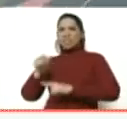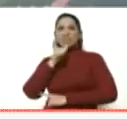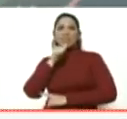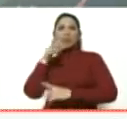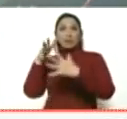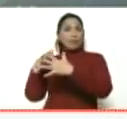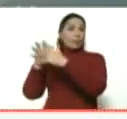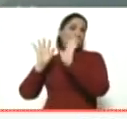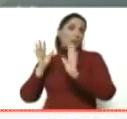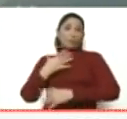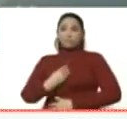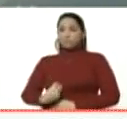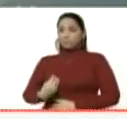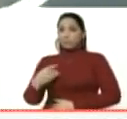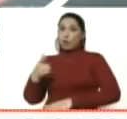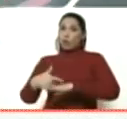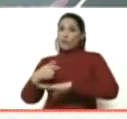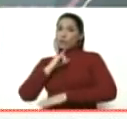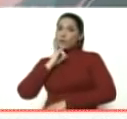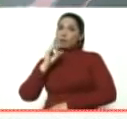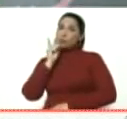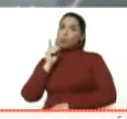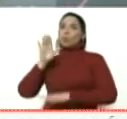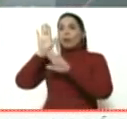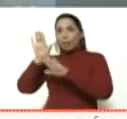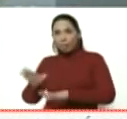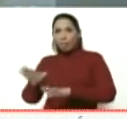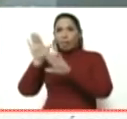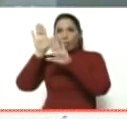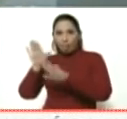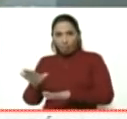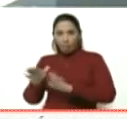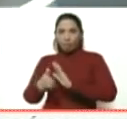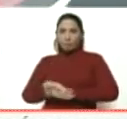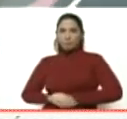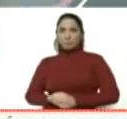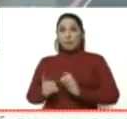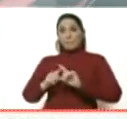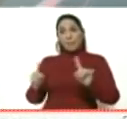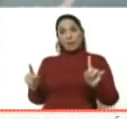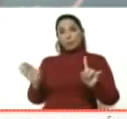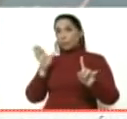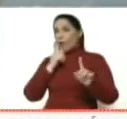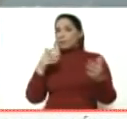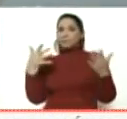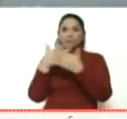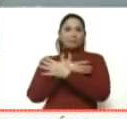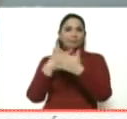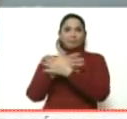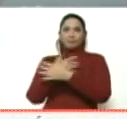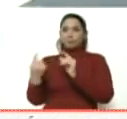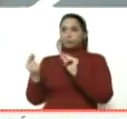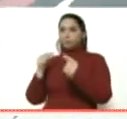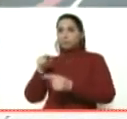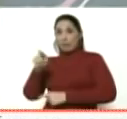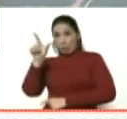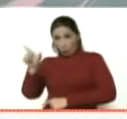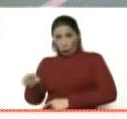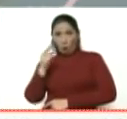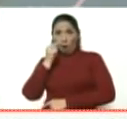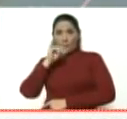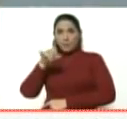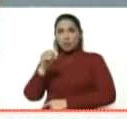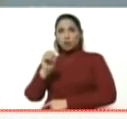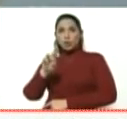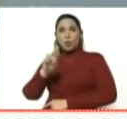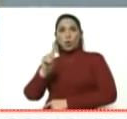lamentablemente el gobierno del señor Duque obedece, se subordina, pero indiscutiblemente ese señor Jordan Grudó y su